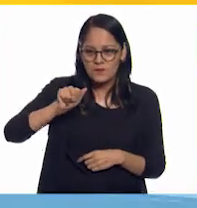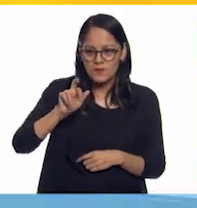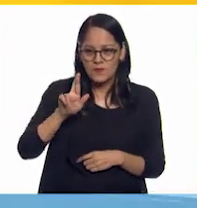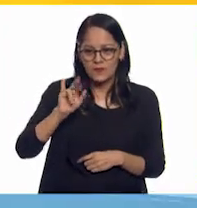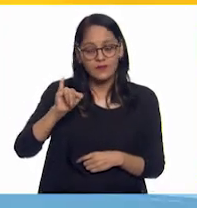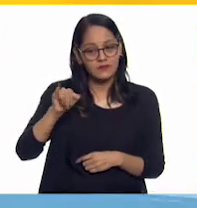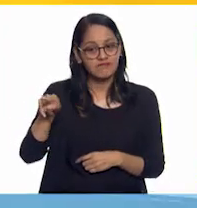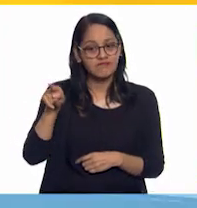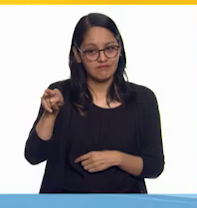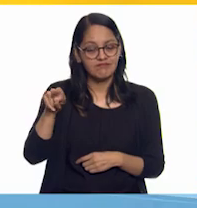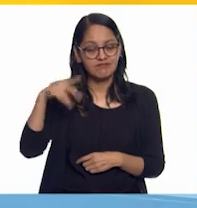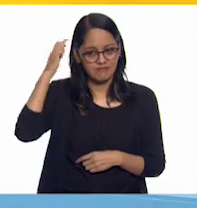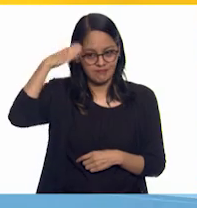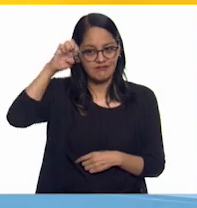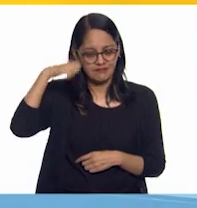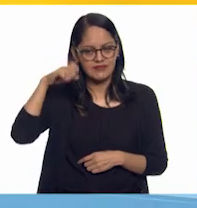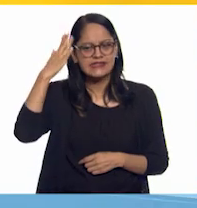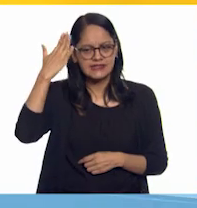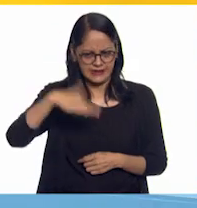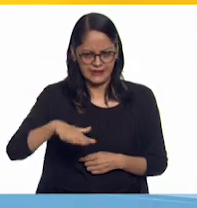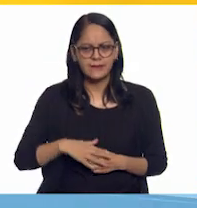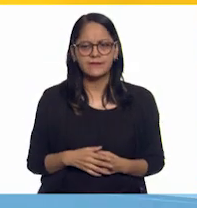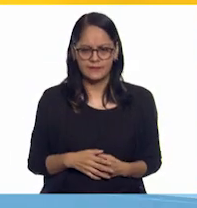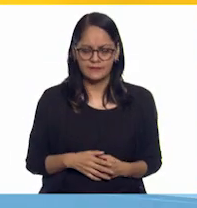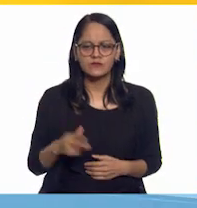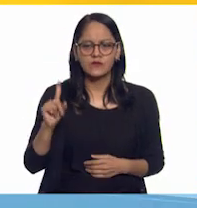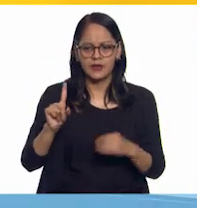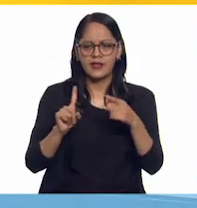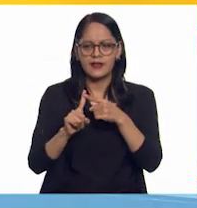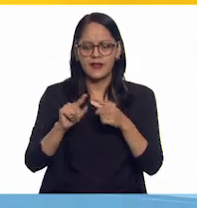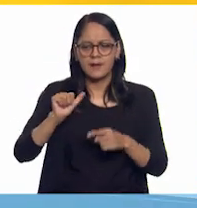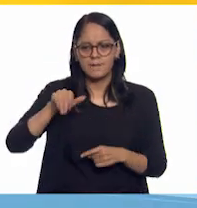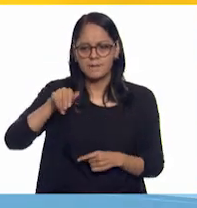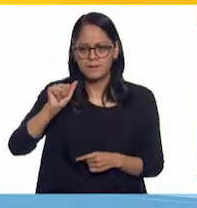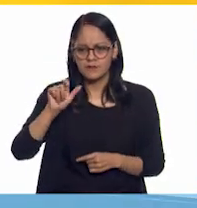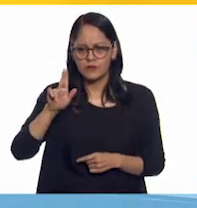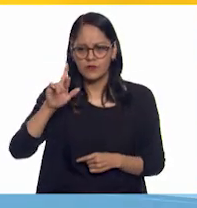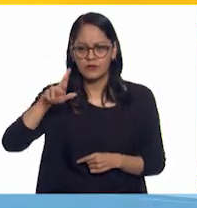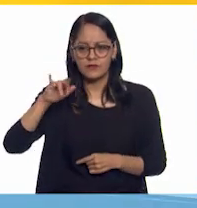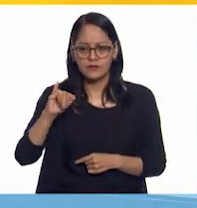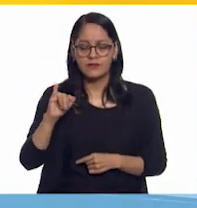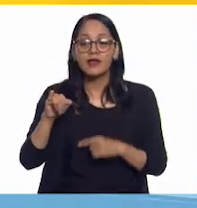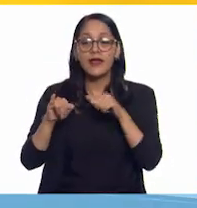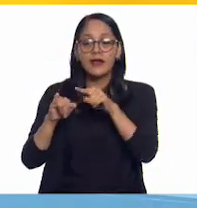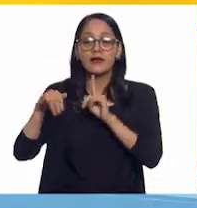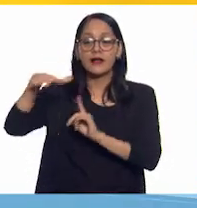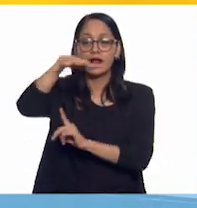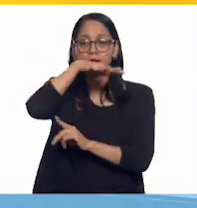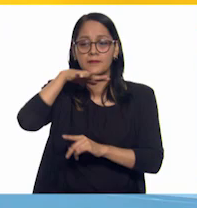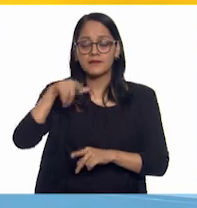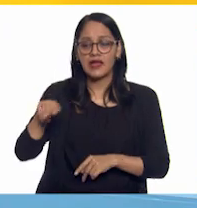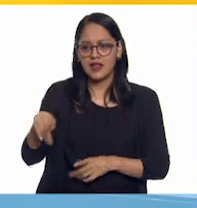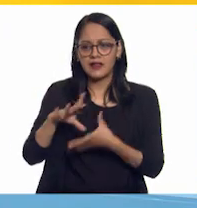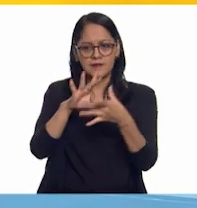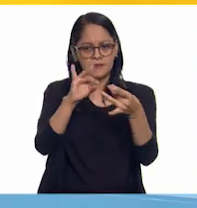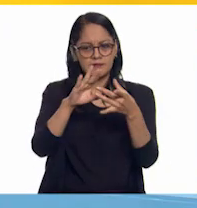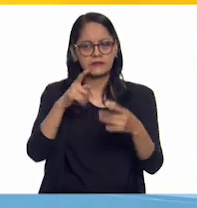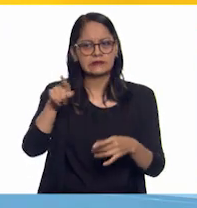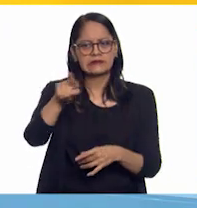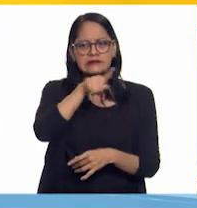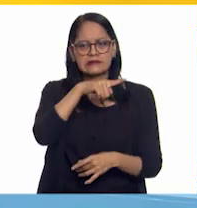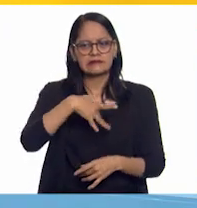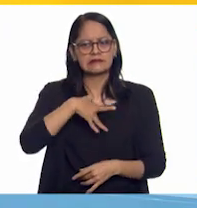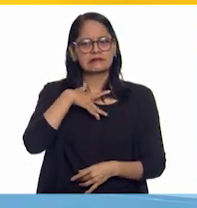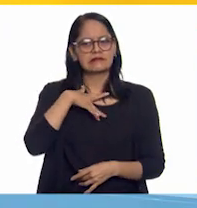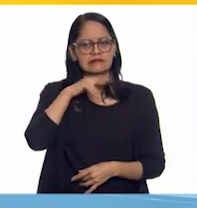que sí era un experto. Amaury supo expresar cosas que en su medio ambiente le causaban preocupación o frustración. Dos